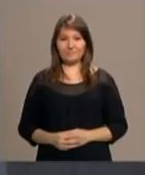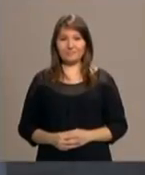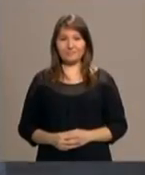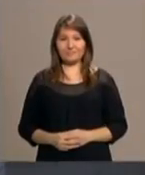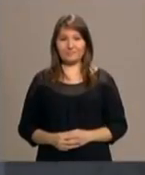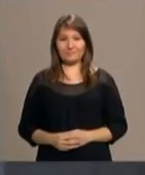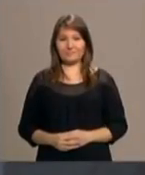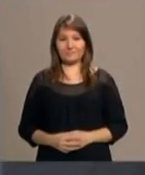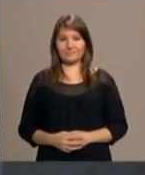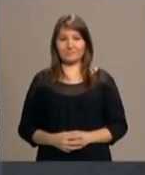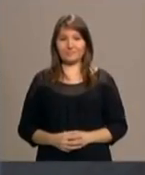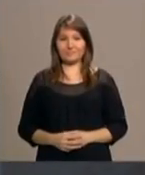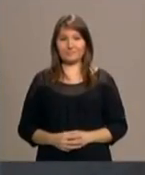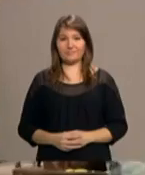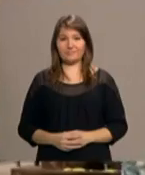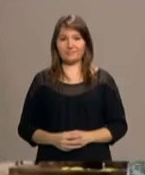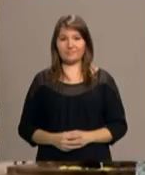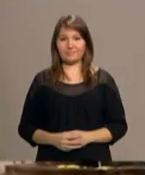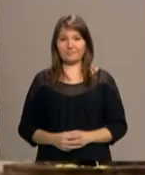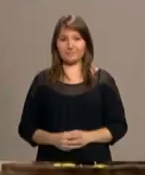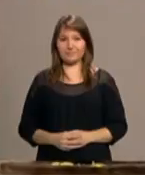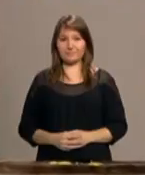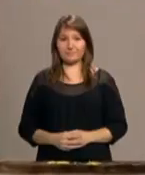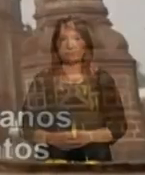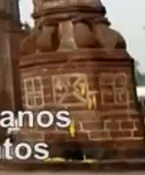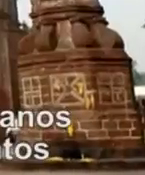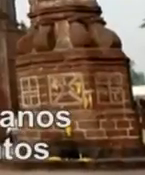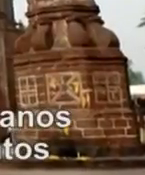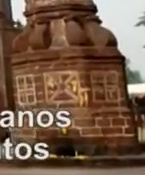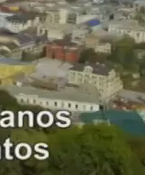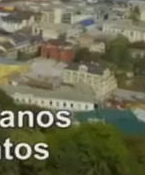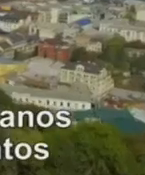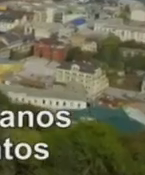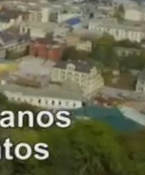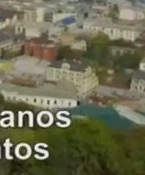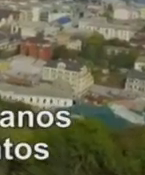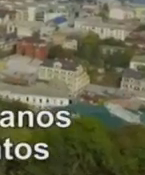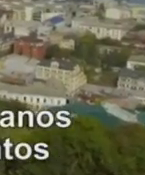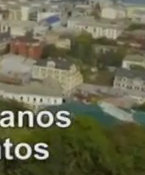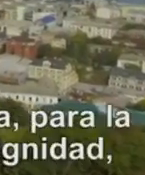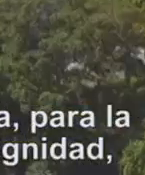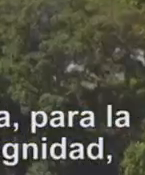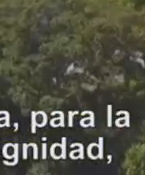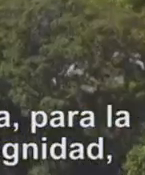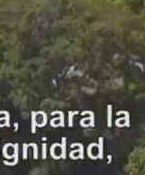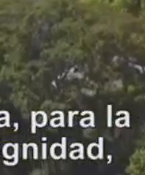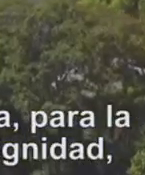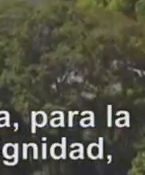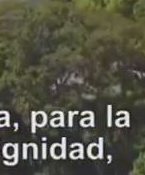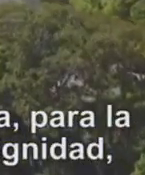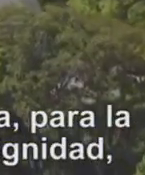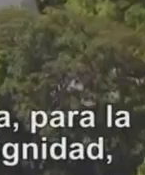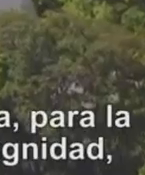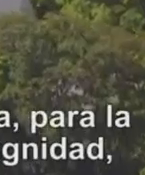En el mundo actual, muchos cristianos de diversas iglesias trabajan juntos al servicio de la humanidad